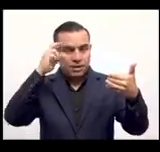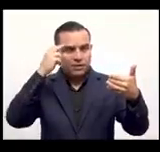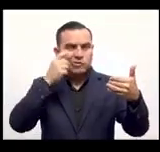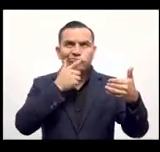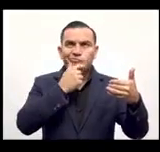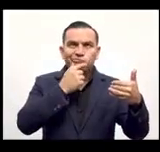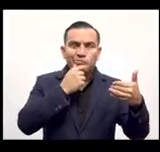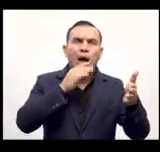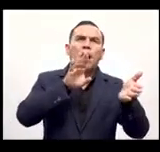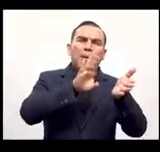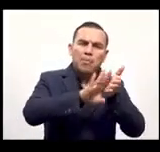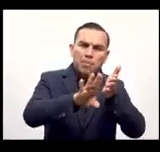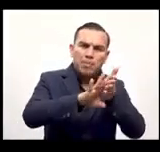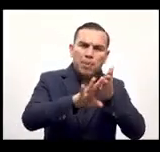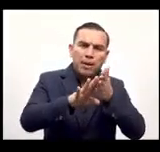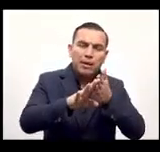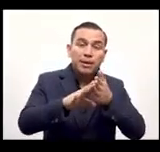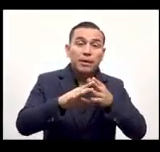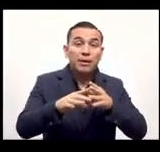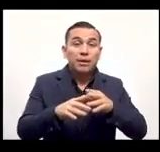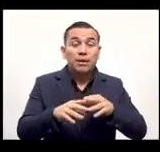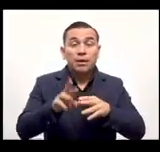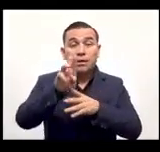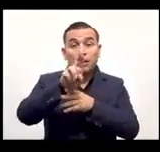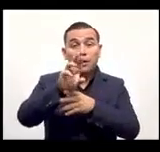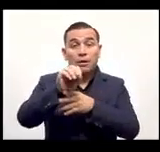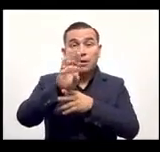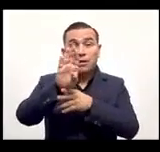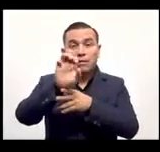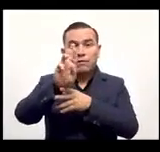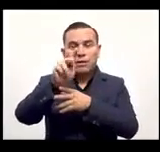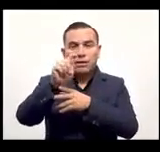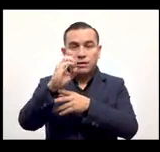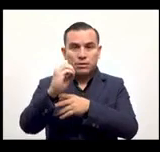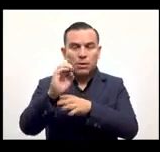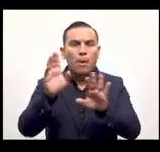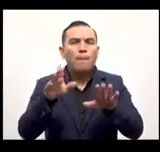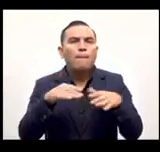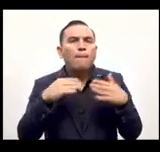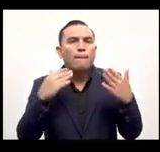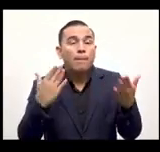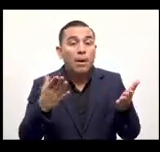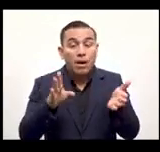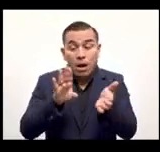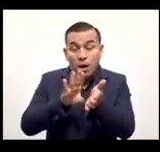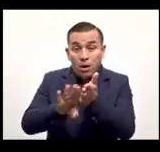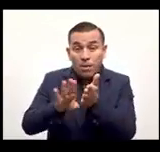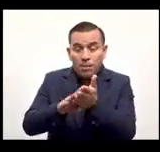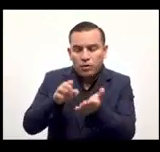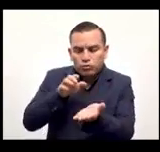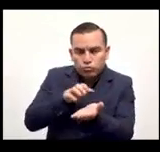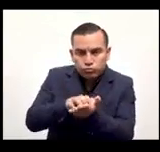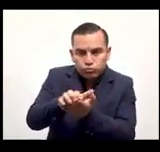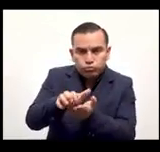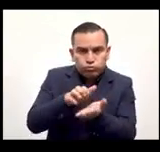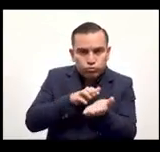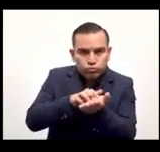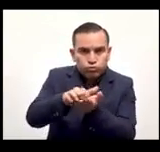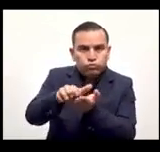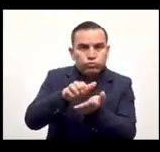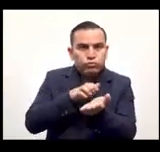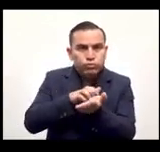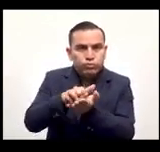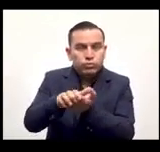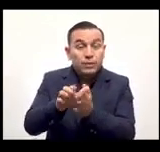y él decide enviar dinero entonces le va a enviar a Roberto Fajardo ¿por qué? porque va a comprarle una minuta y dice no te